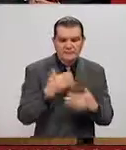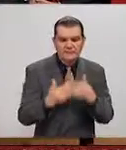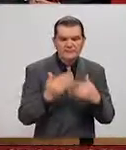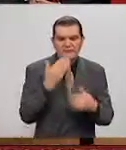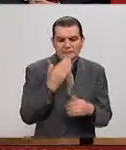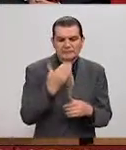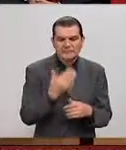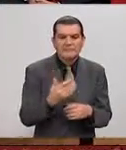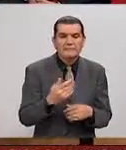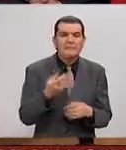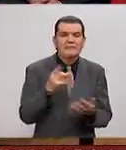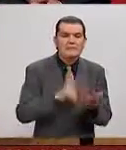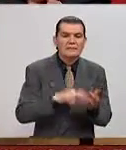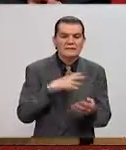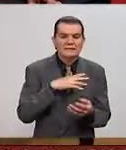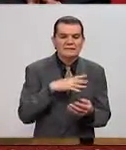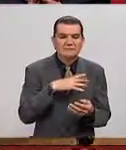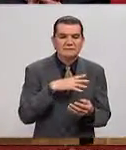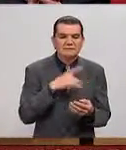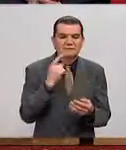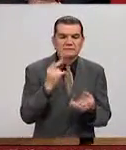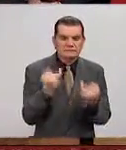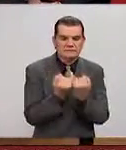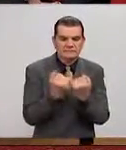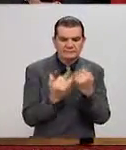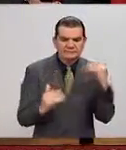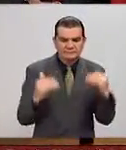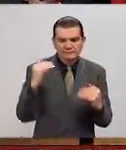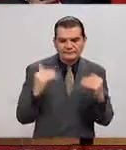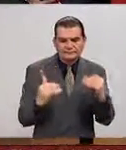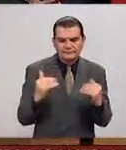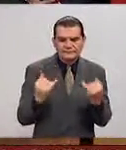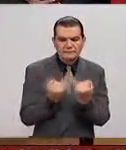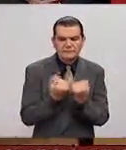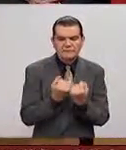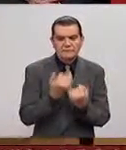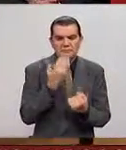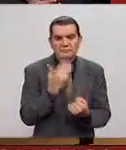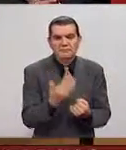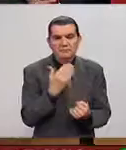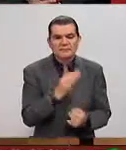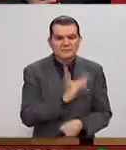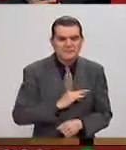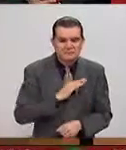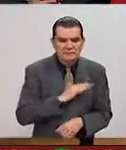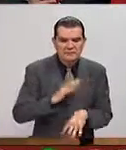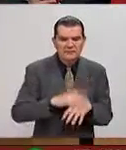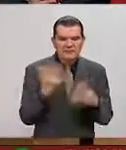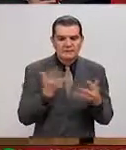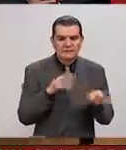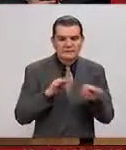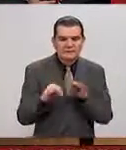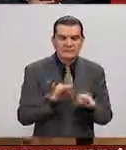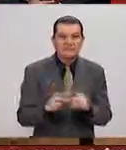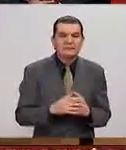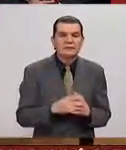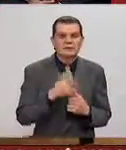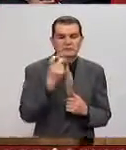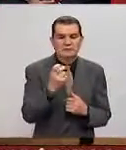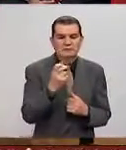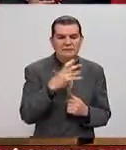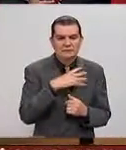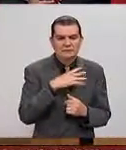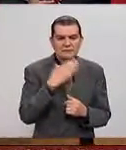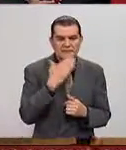bastante bien. Y hay una paridad y un equilibrio muy agradable, ¿no? En el desempeño de las funciones. Entonces, eso está